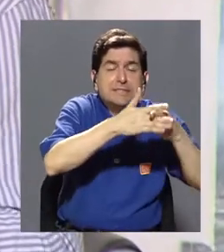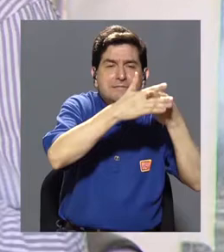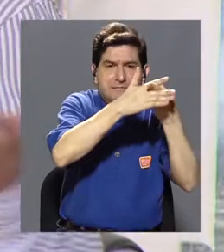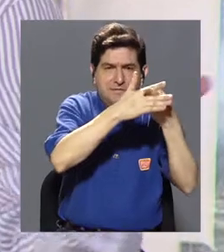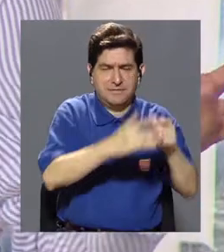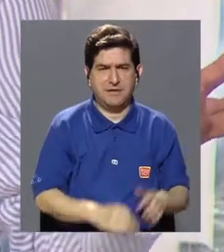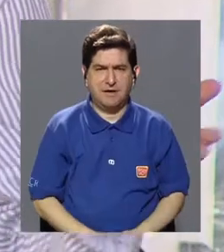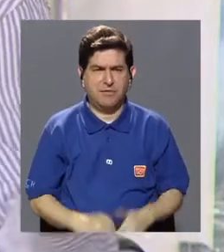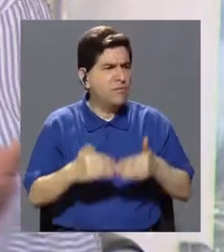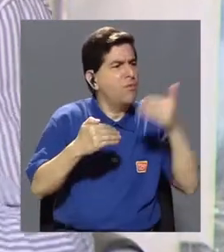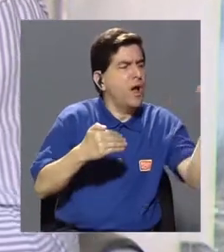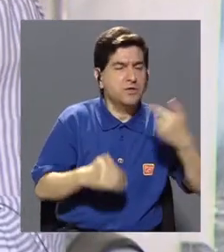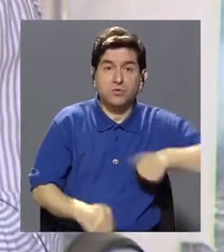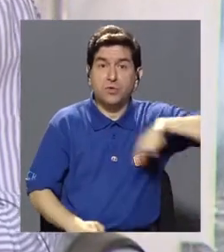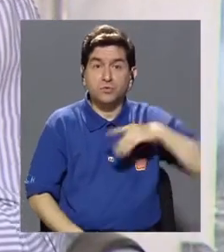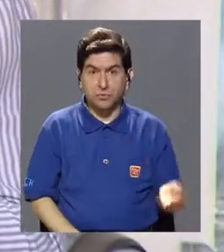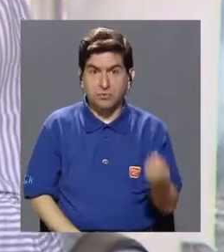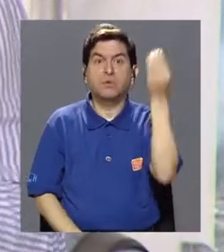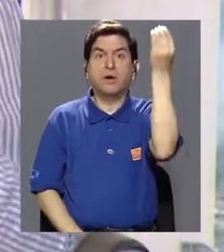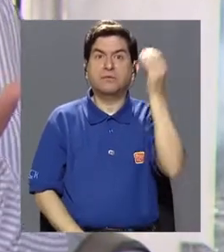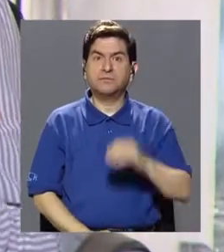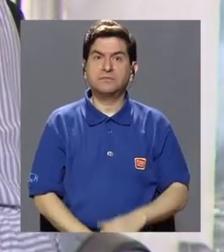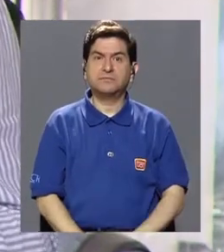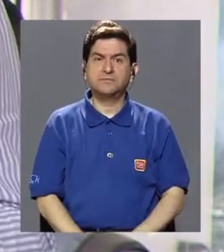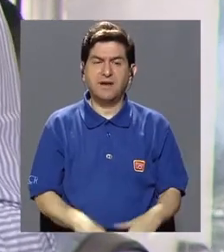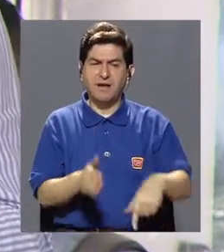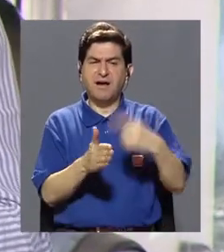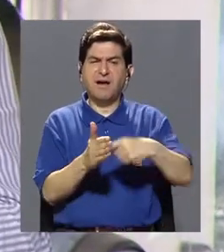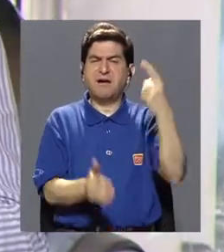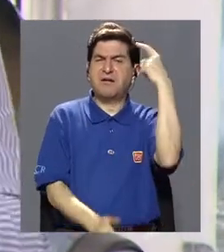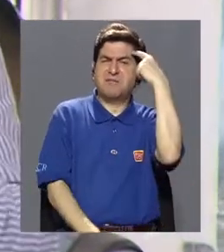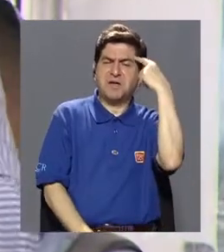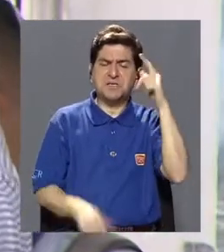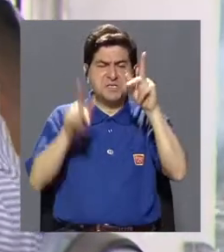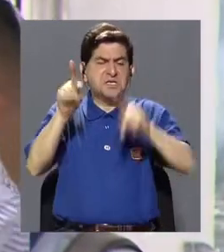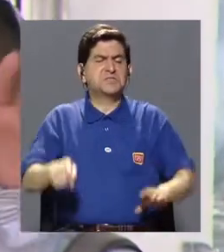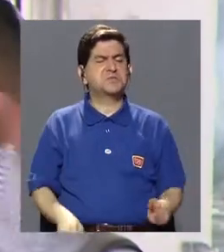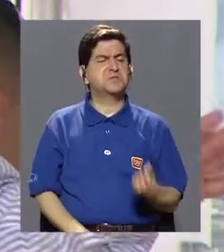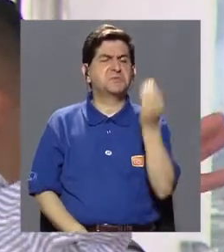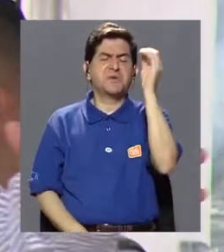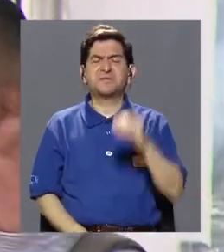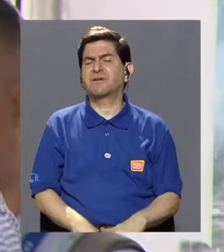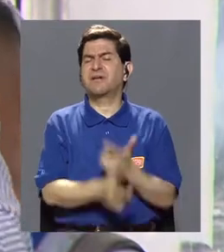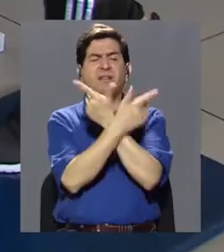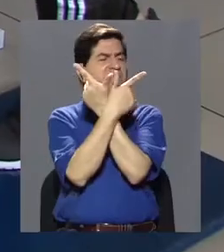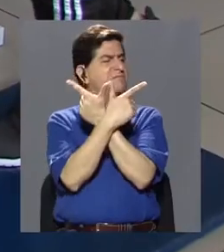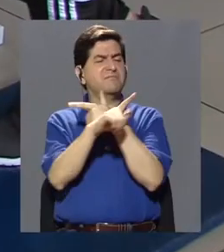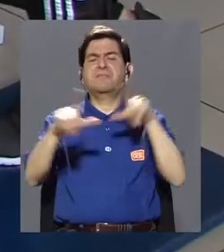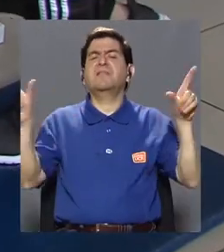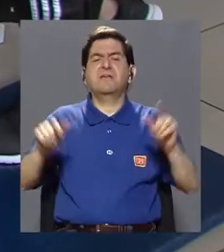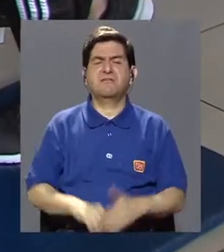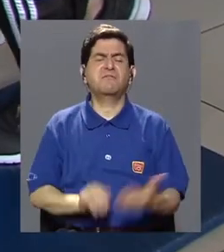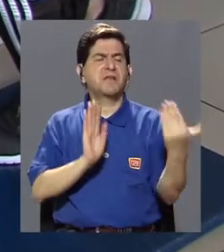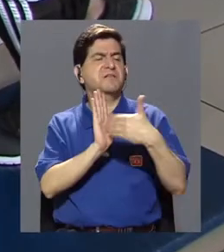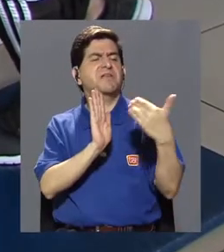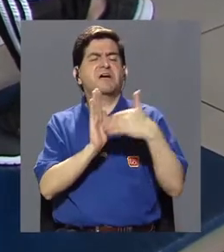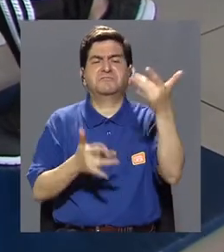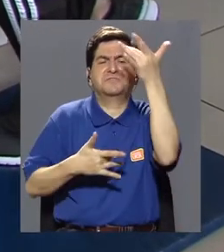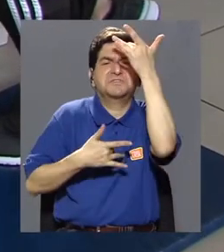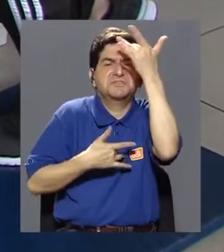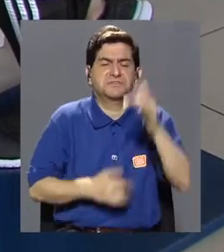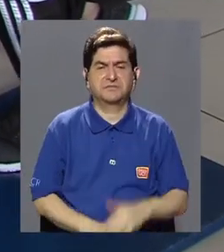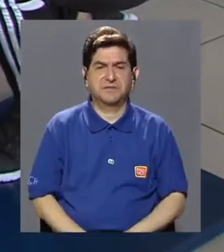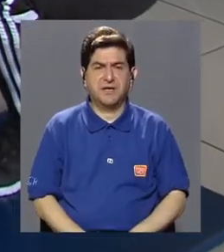desde que somos jóvenes. Entonces a veces pensamos que las personas jóvenes estamos exentas de sufrir este tipo de